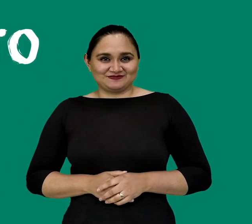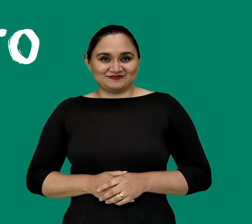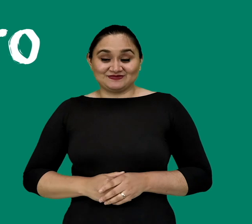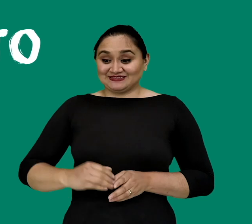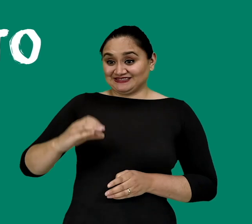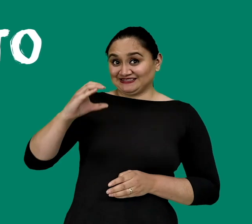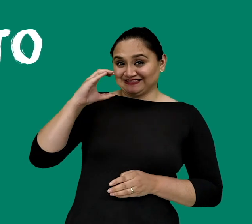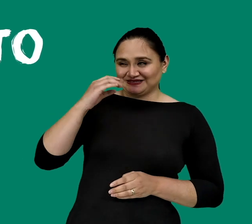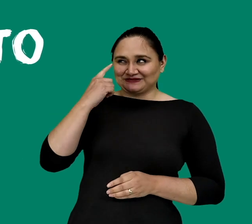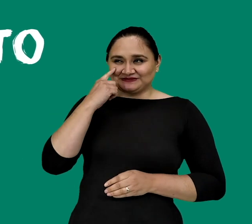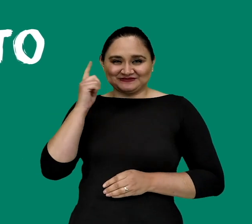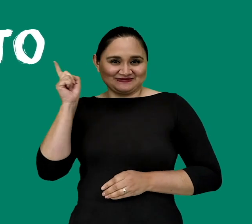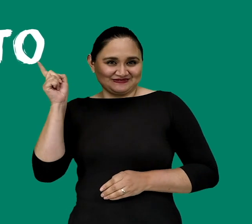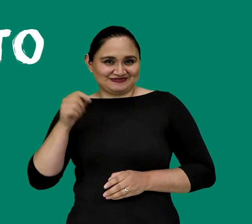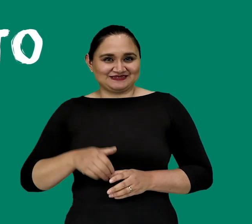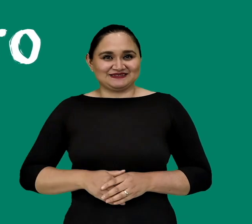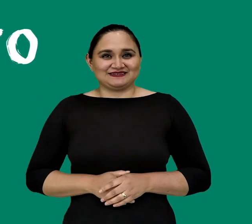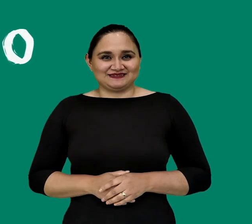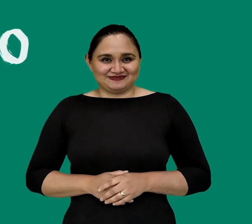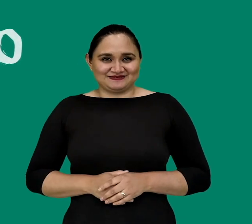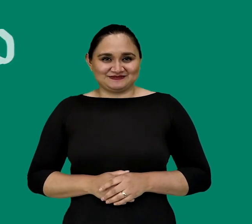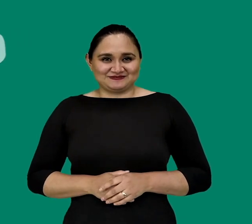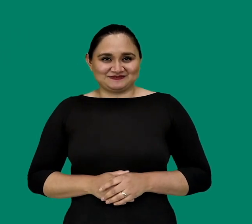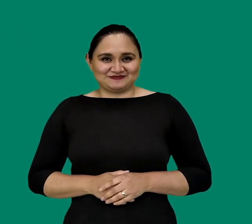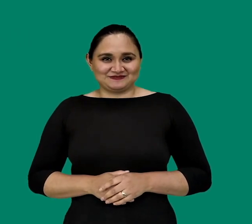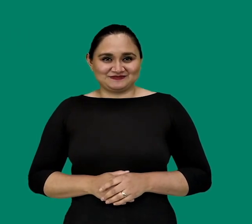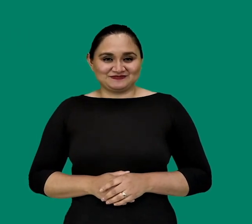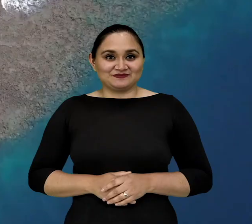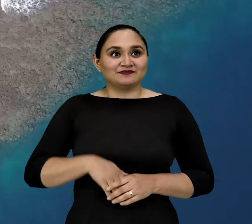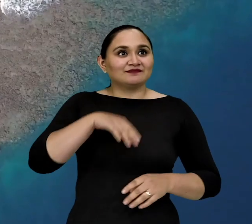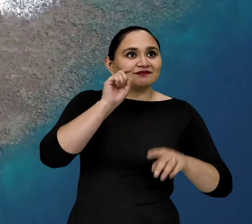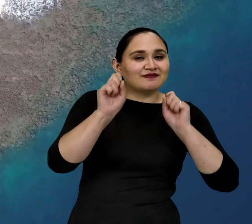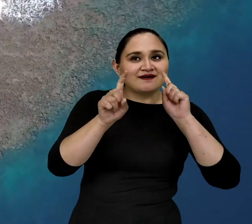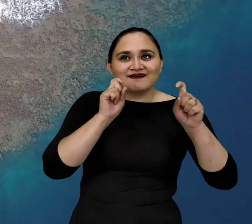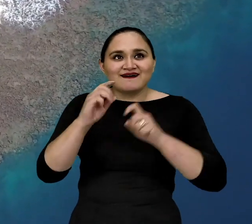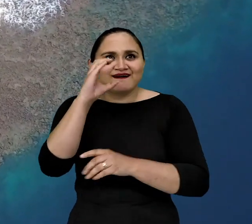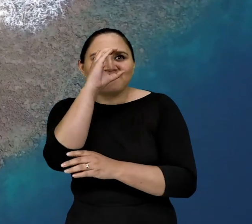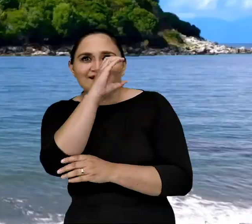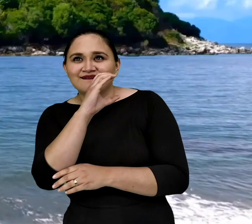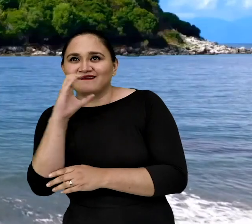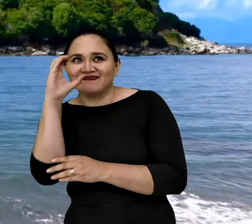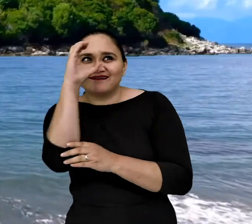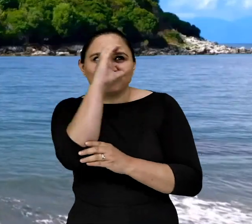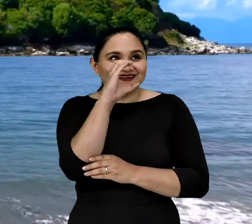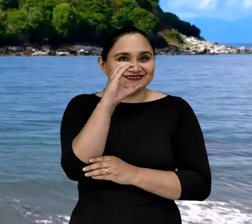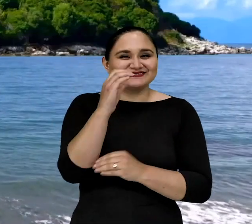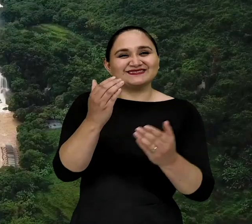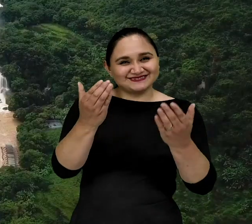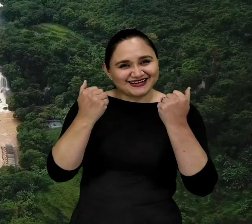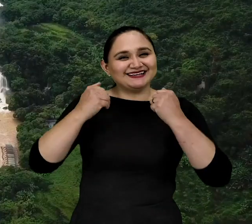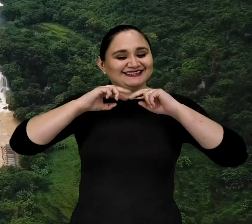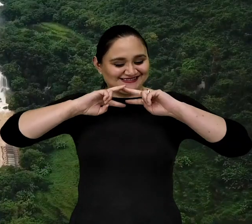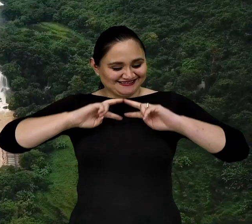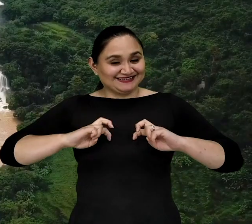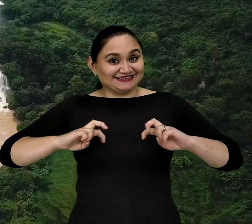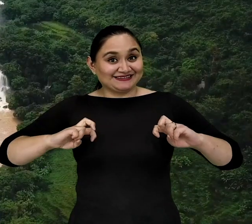insecto Opción C Ecosistema tierra Pregunta Consulta